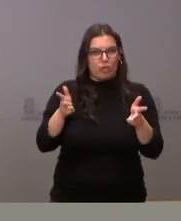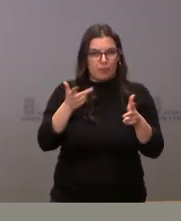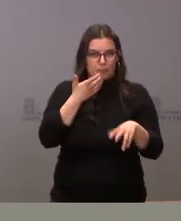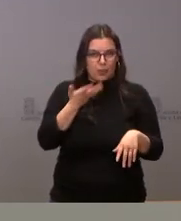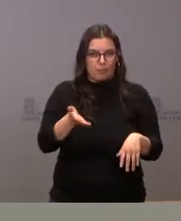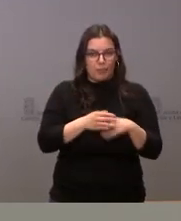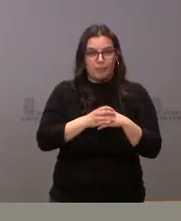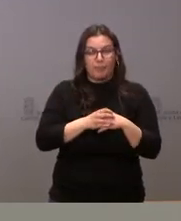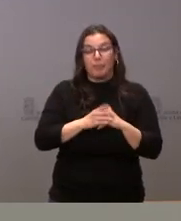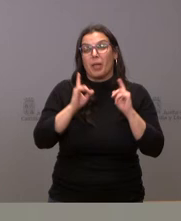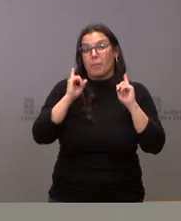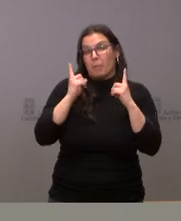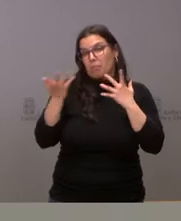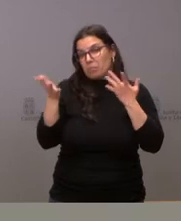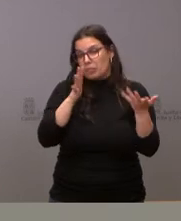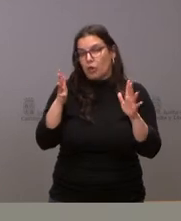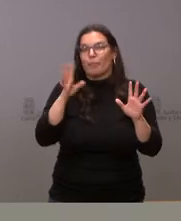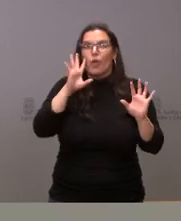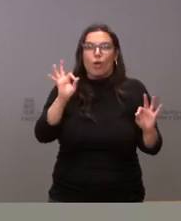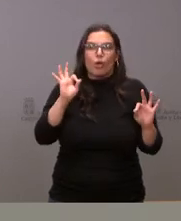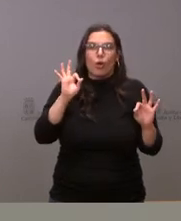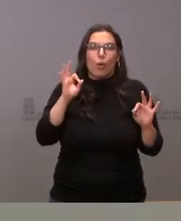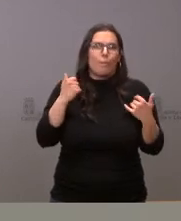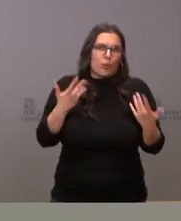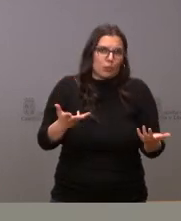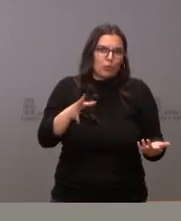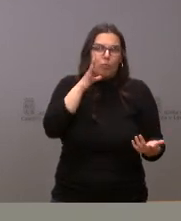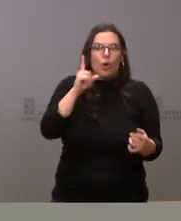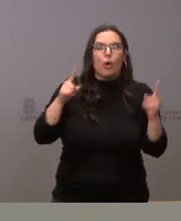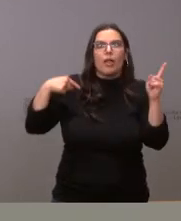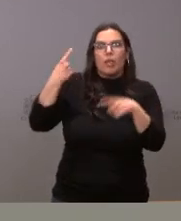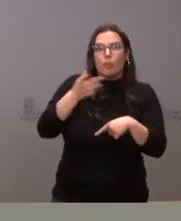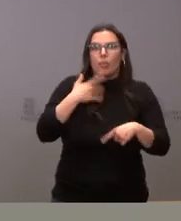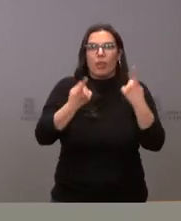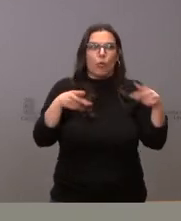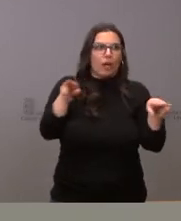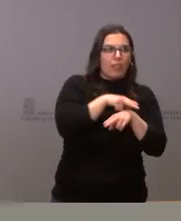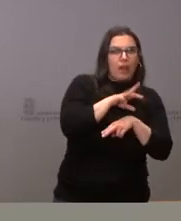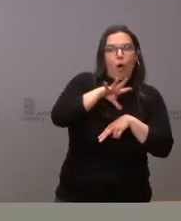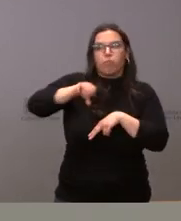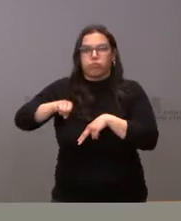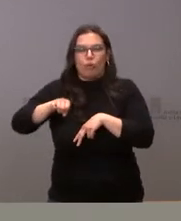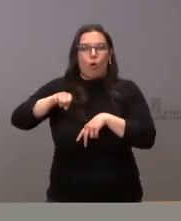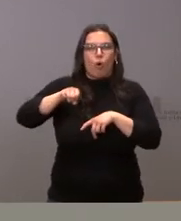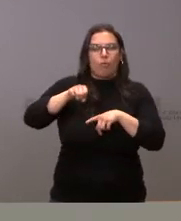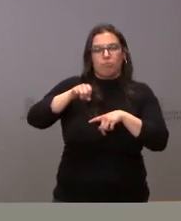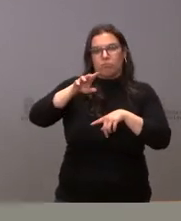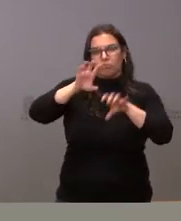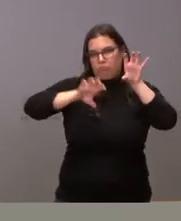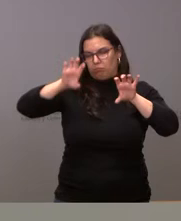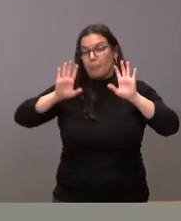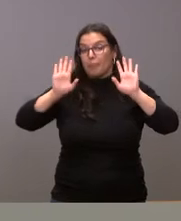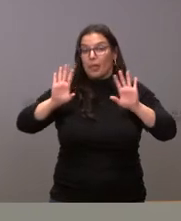En términos de previsiones, y lógicamente todavía es pronto, porque caben la posibilidad de cancelaciones o nuevas ocupaciones, el conjunto